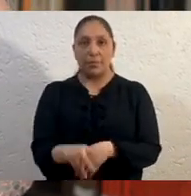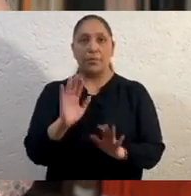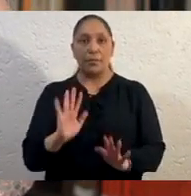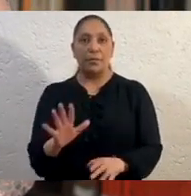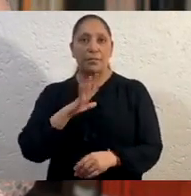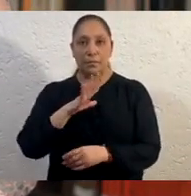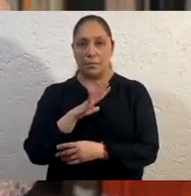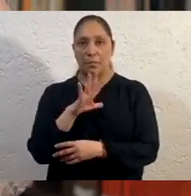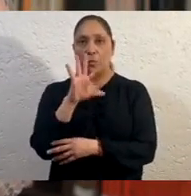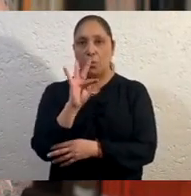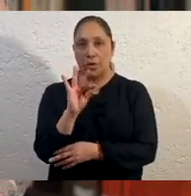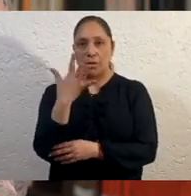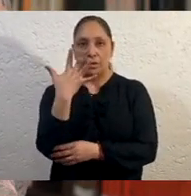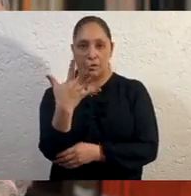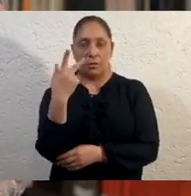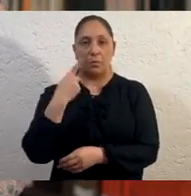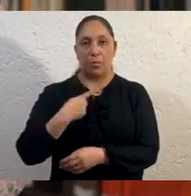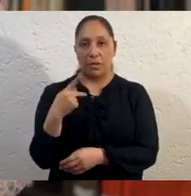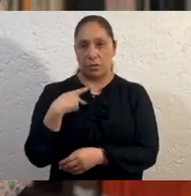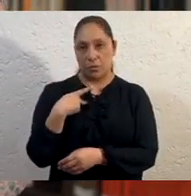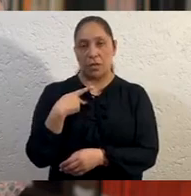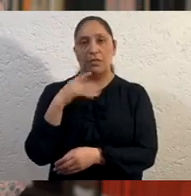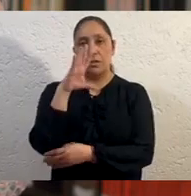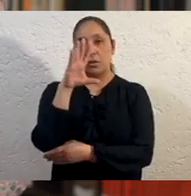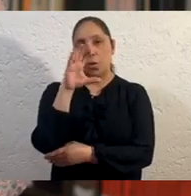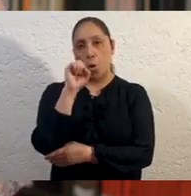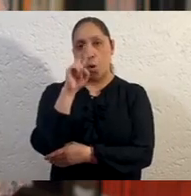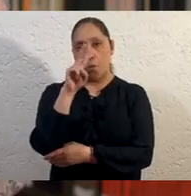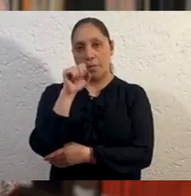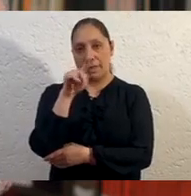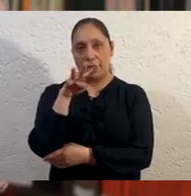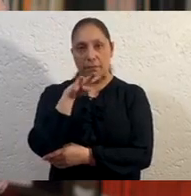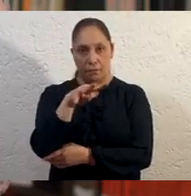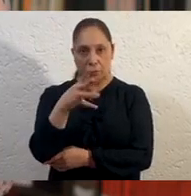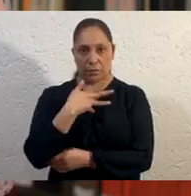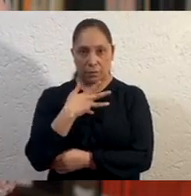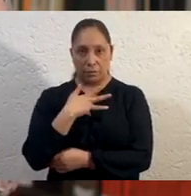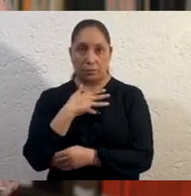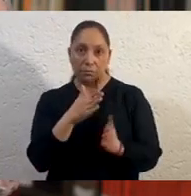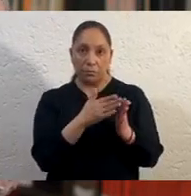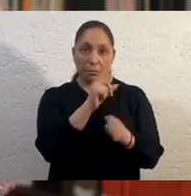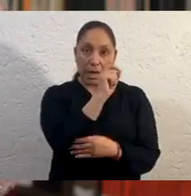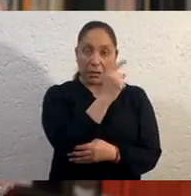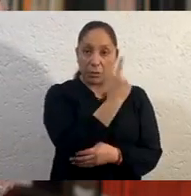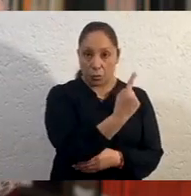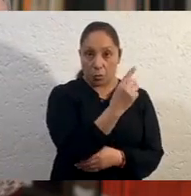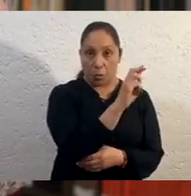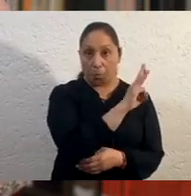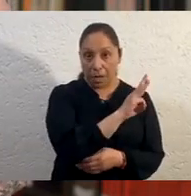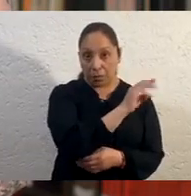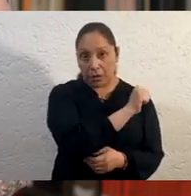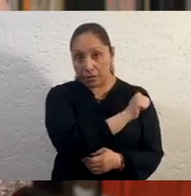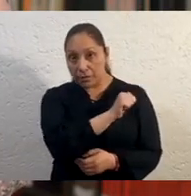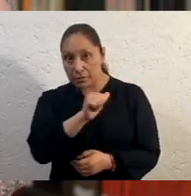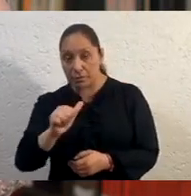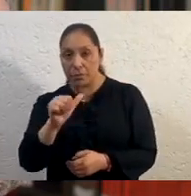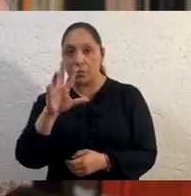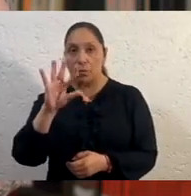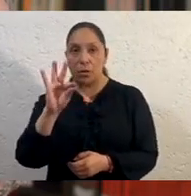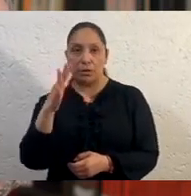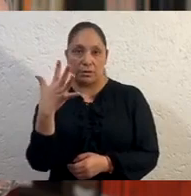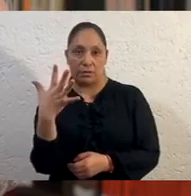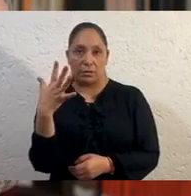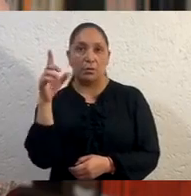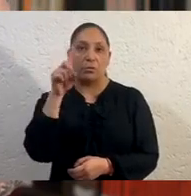se han reportado 45 casos de COVID-19. Pasamos de 21 casos el miércoles a 45 el domingo,